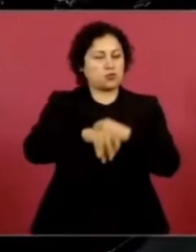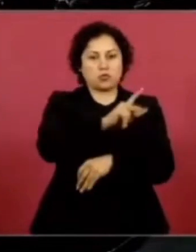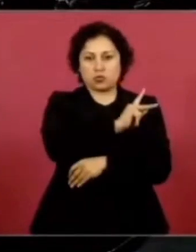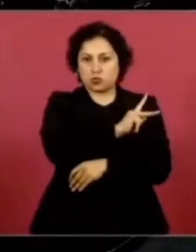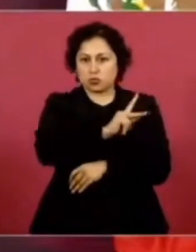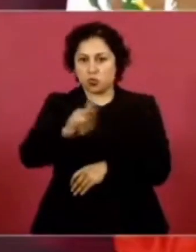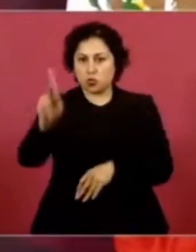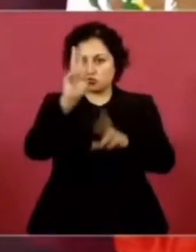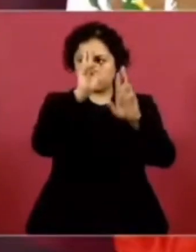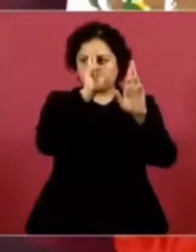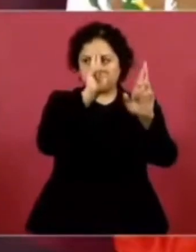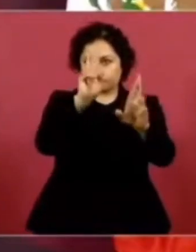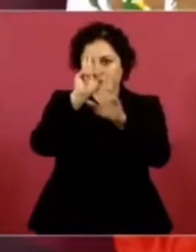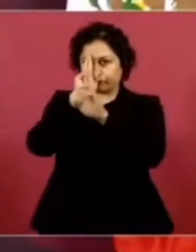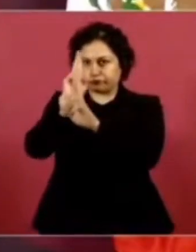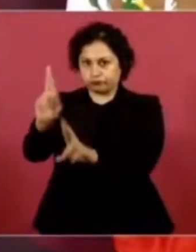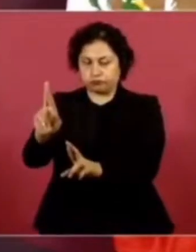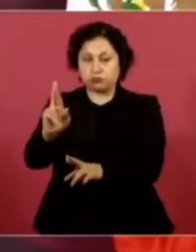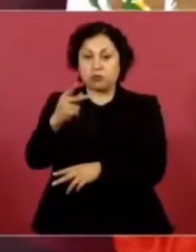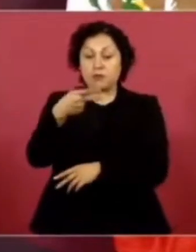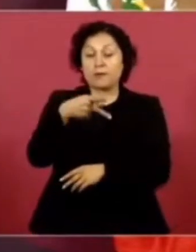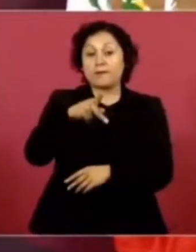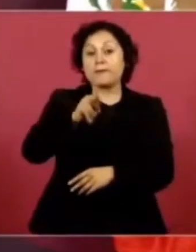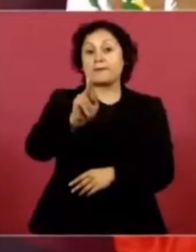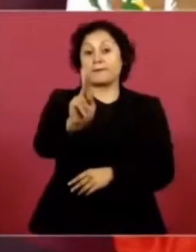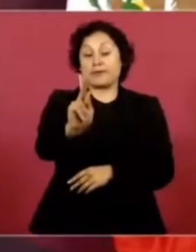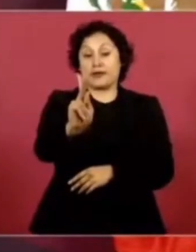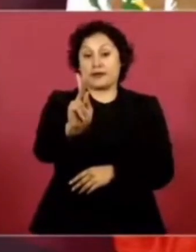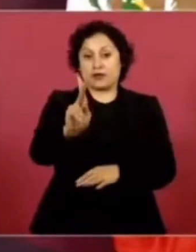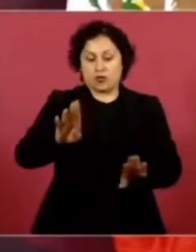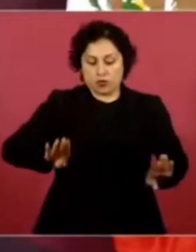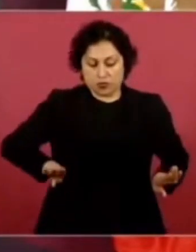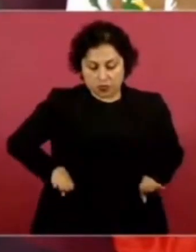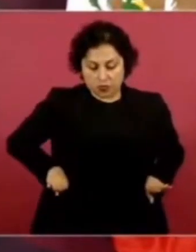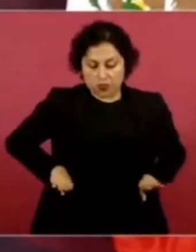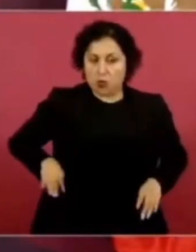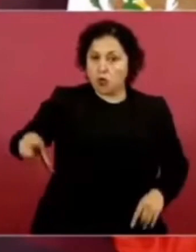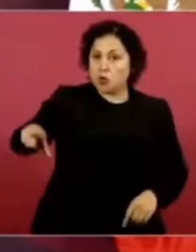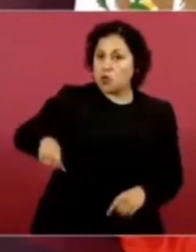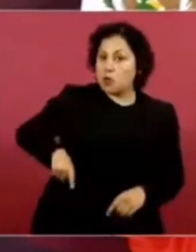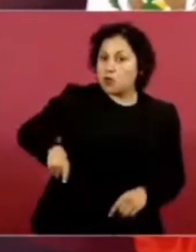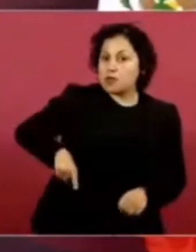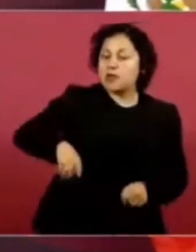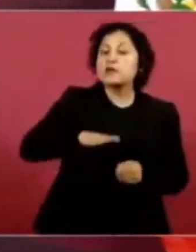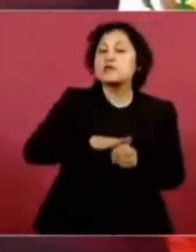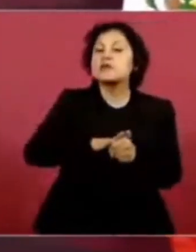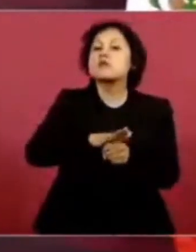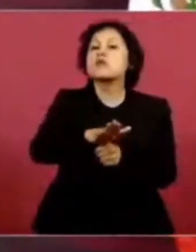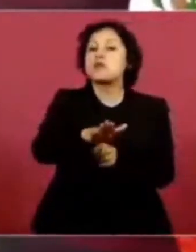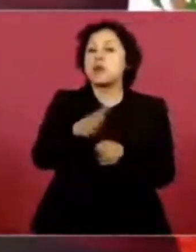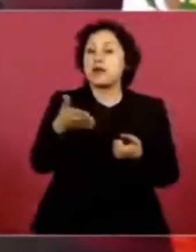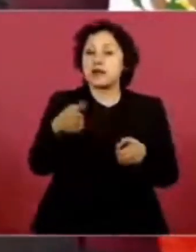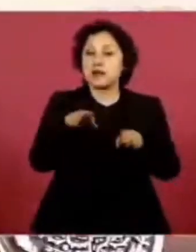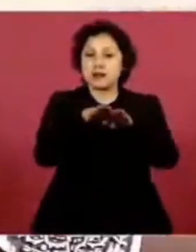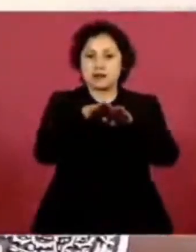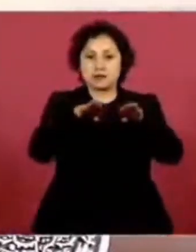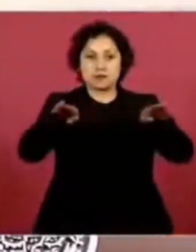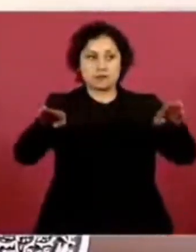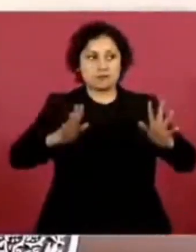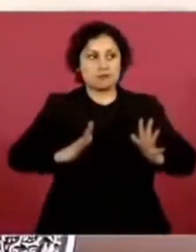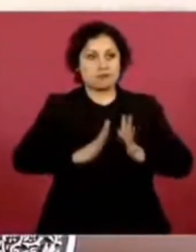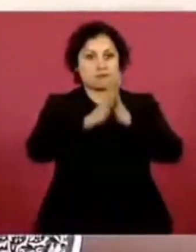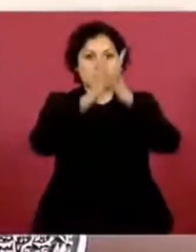la función de un gobierno democrático es garantizar la felicidad